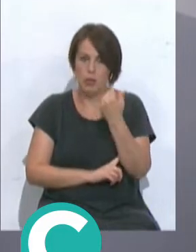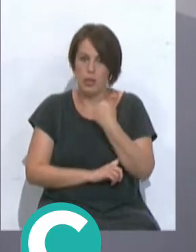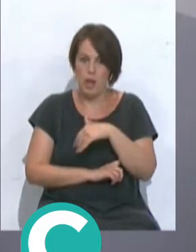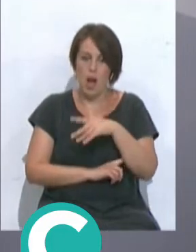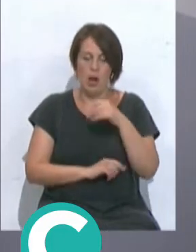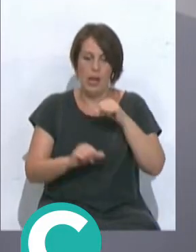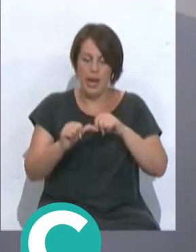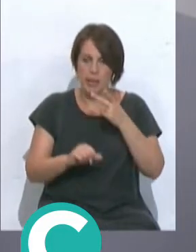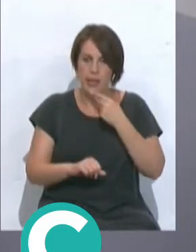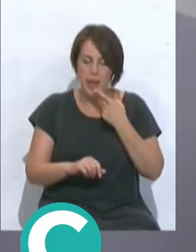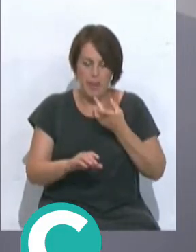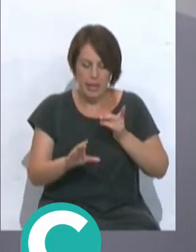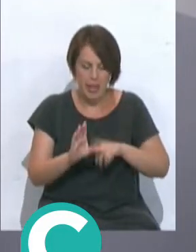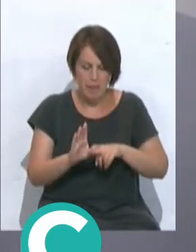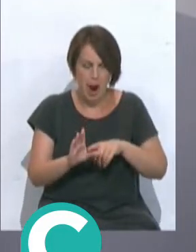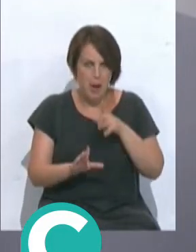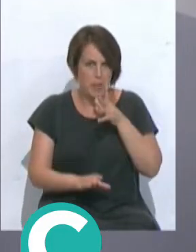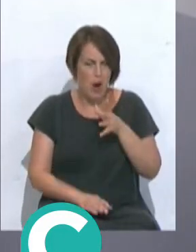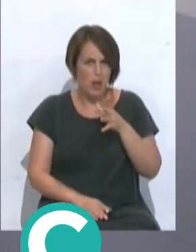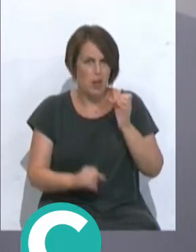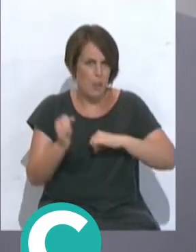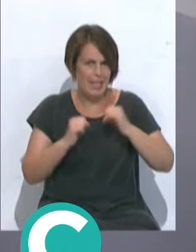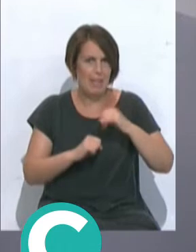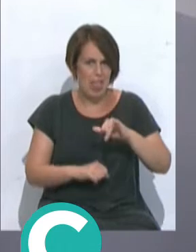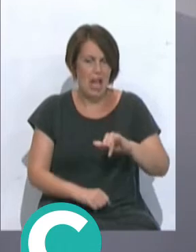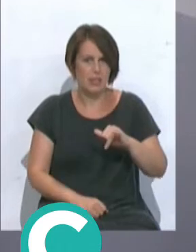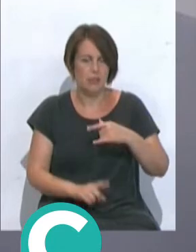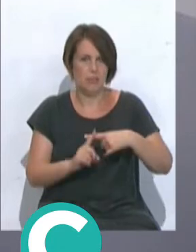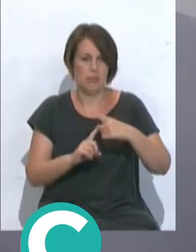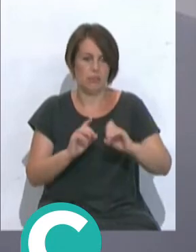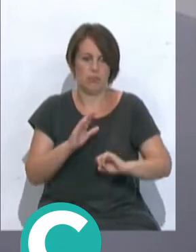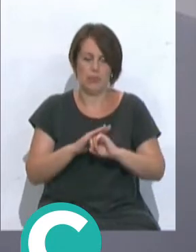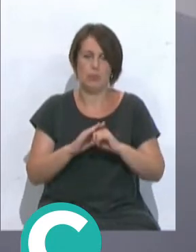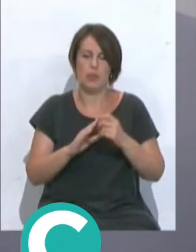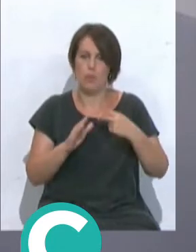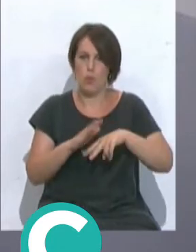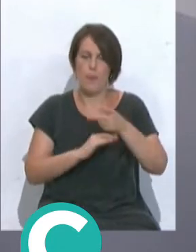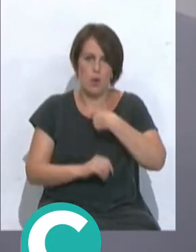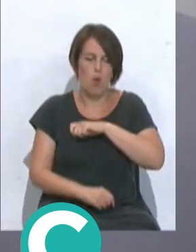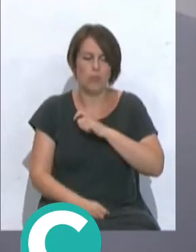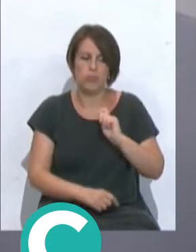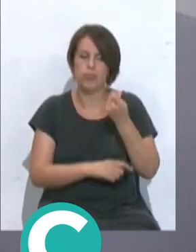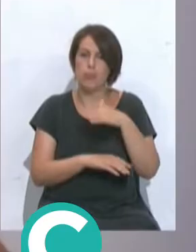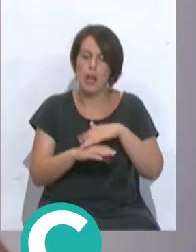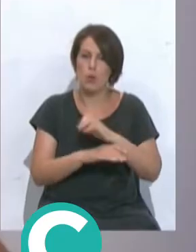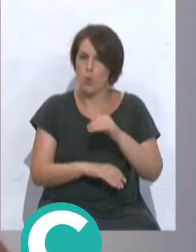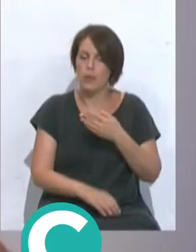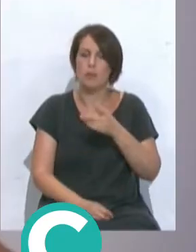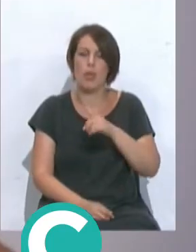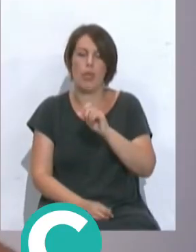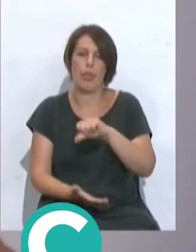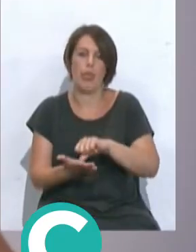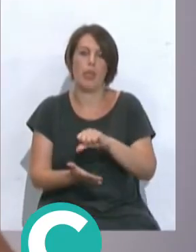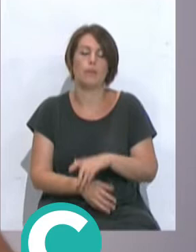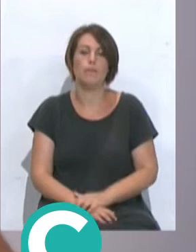defender la Liga Santander, dada la competitividad que existe en la máxima categoría del fútbol español, un gran logro para el club y también para la ciudad. Sí, la verdad